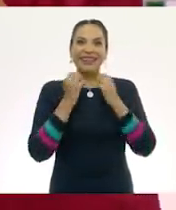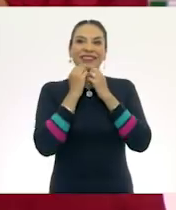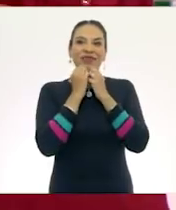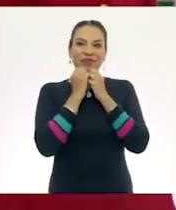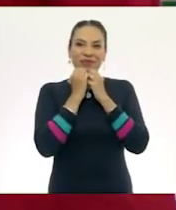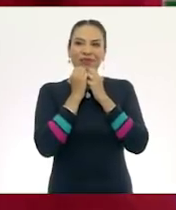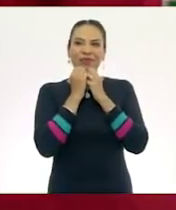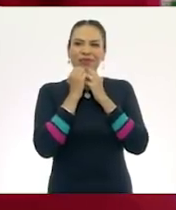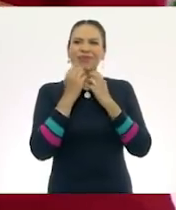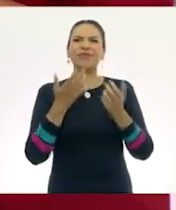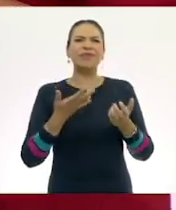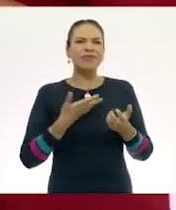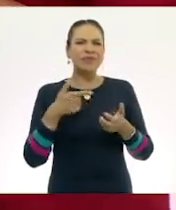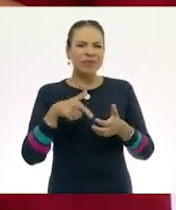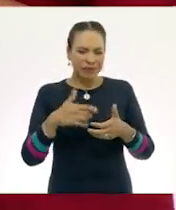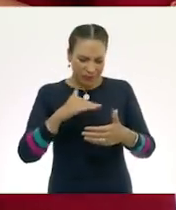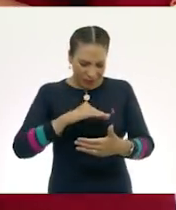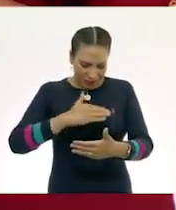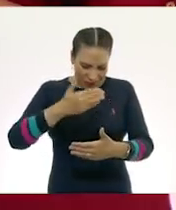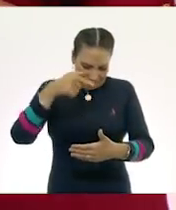¿Qué será? ¿Qué será?